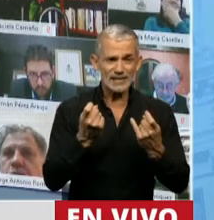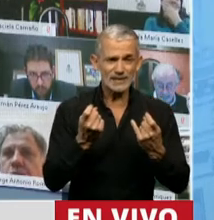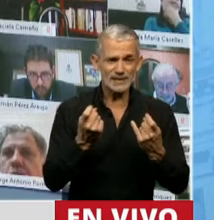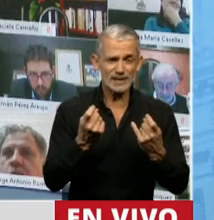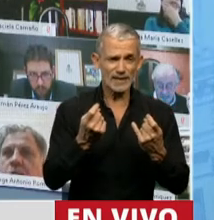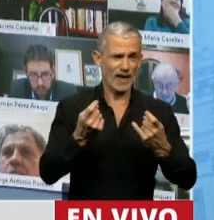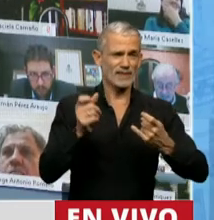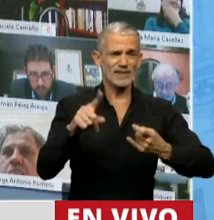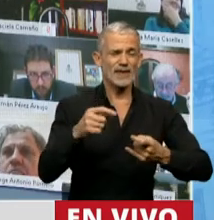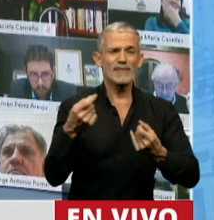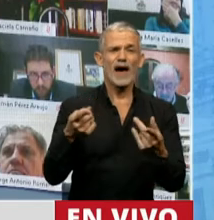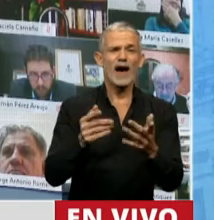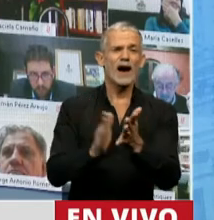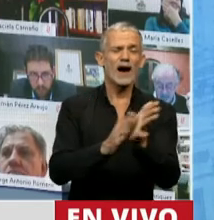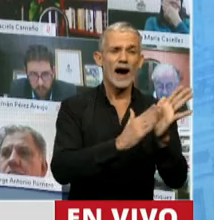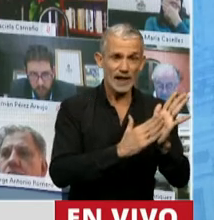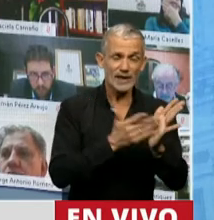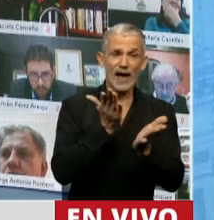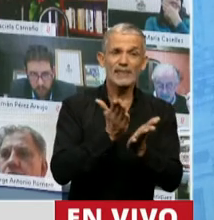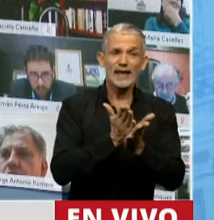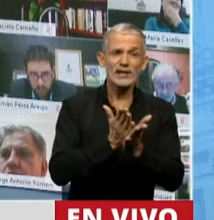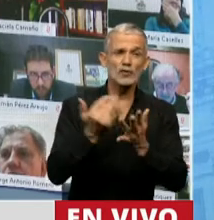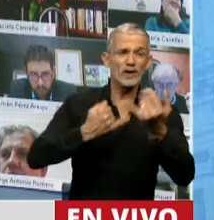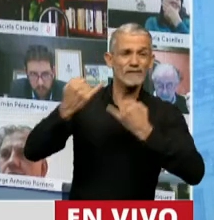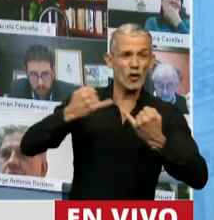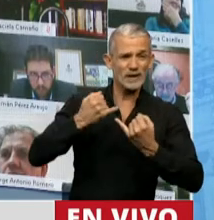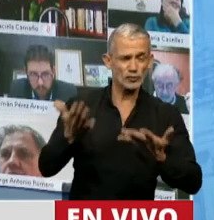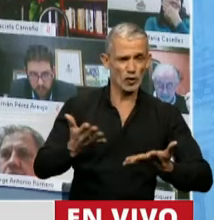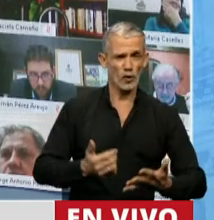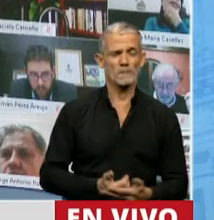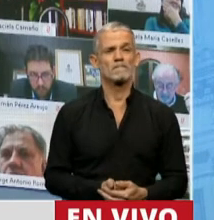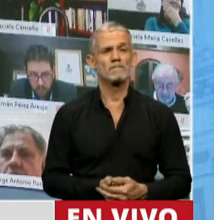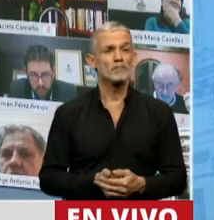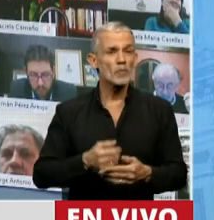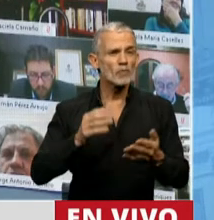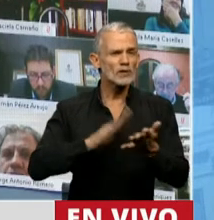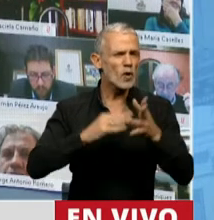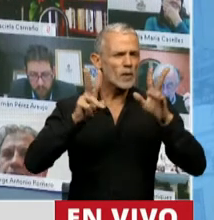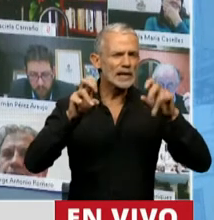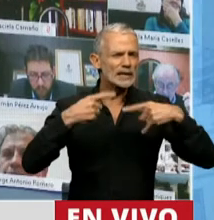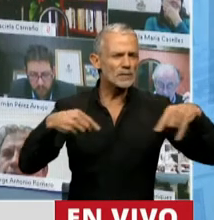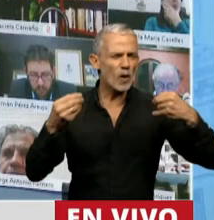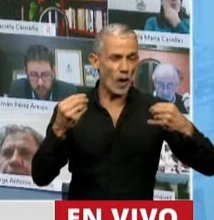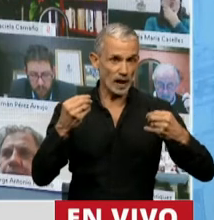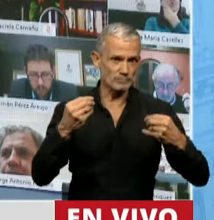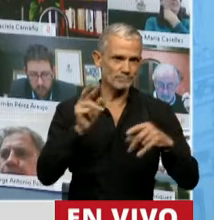de garantizar el derecho a la información en materia ambiental,